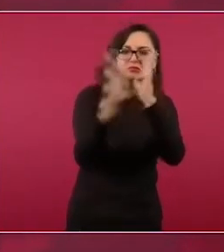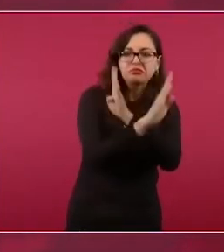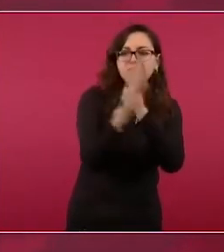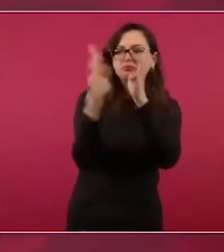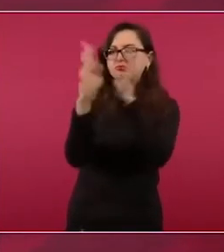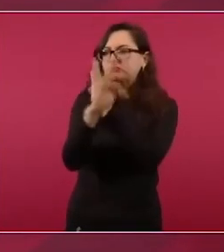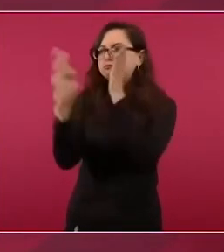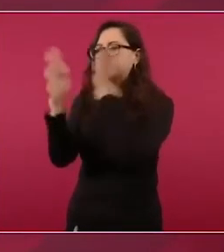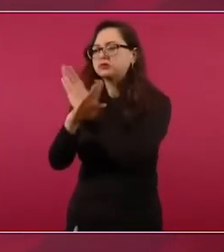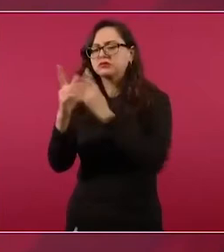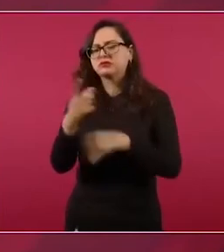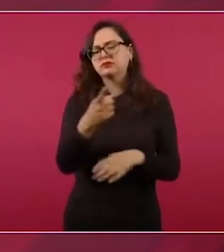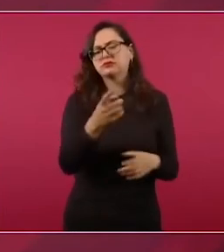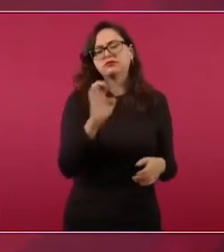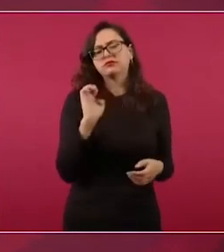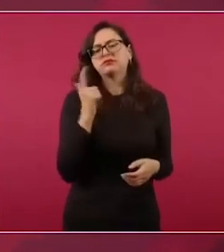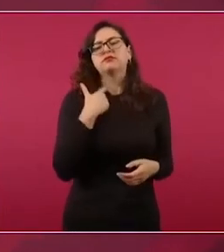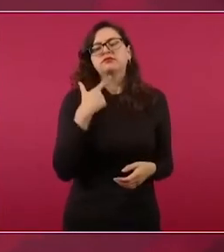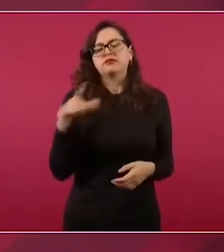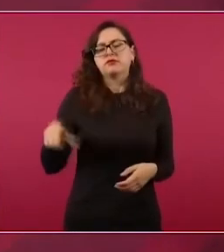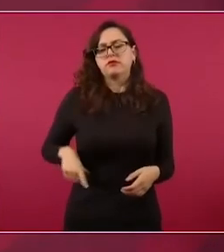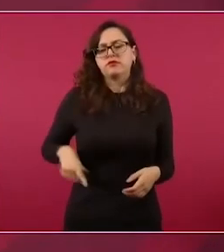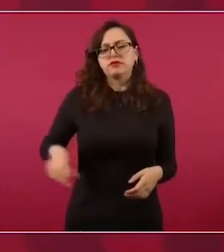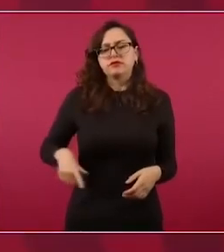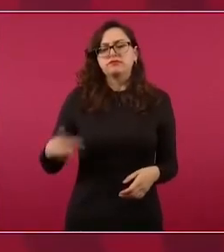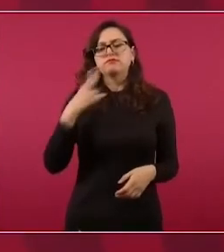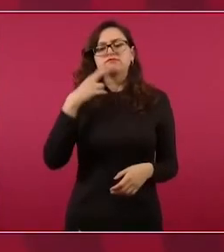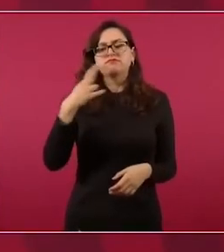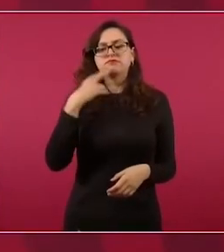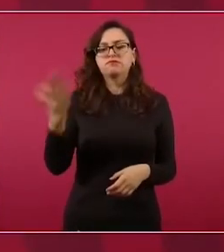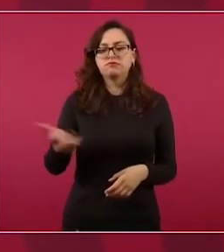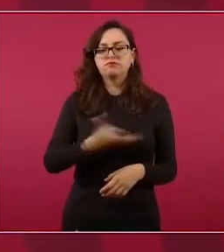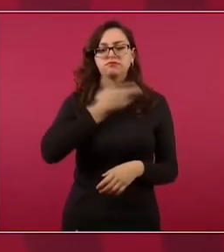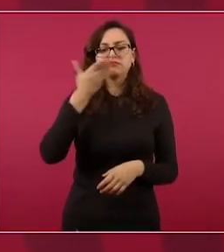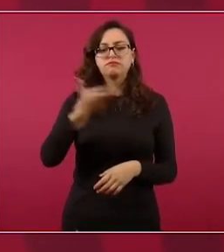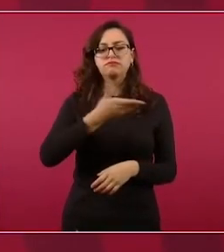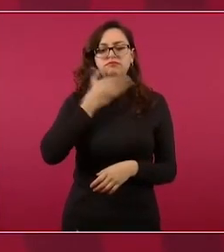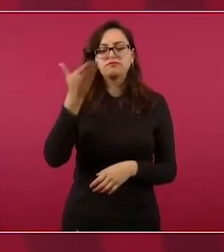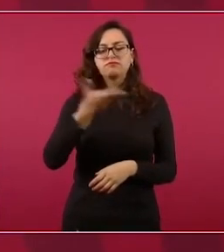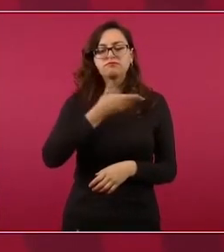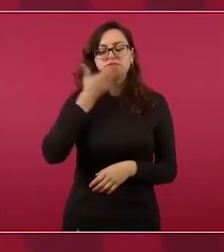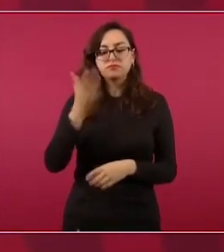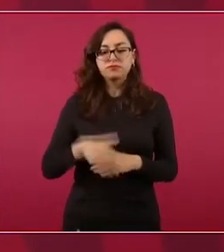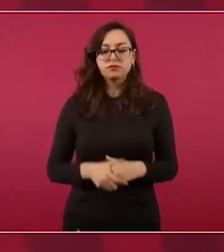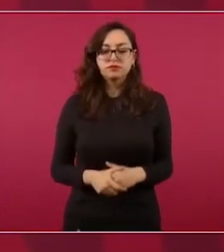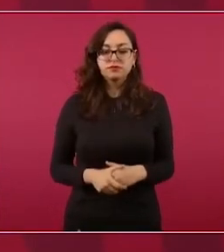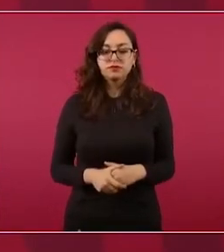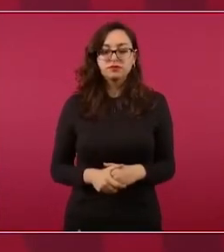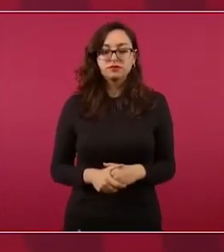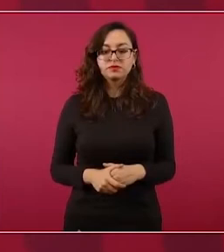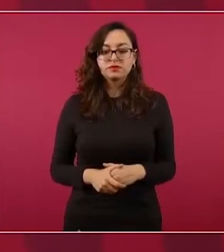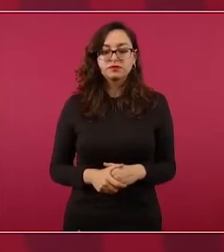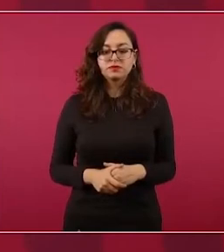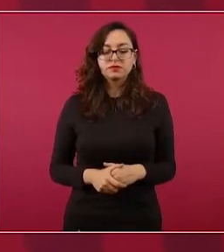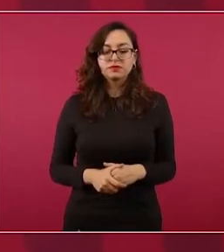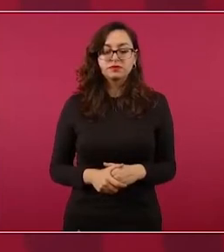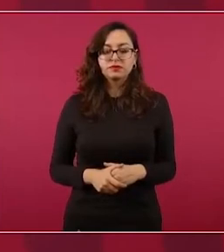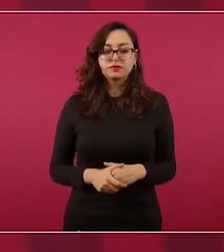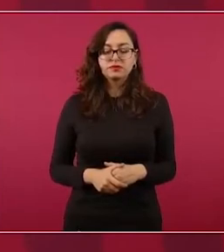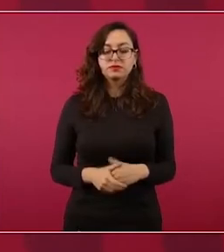equipos de espionaje los compraban